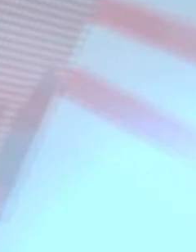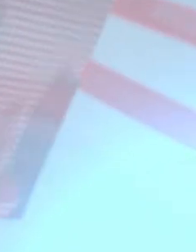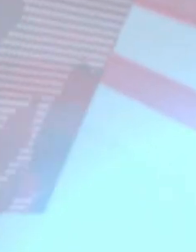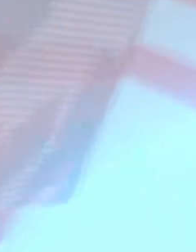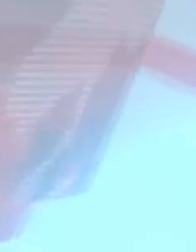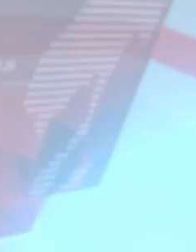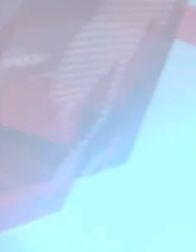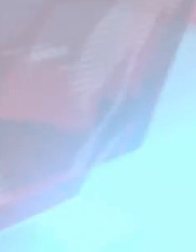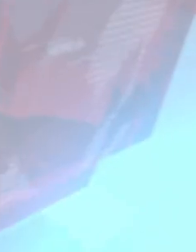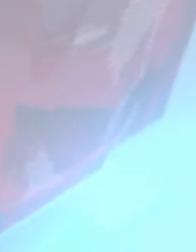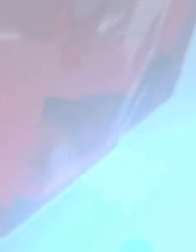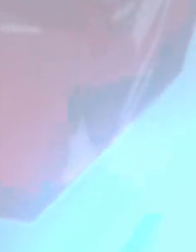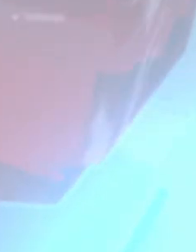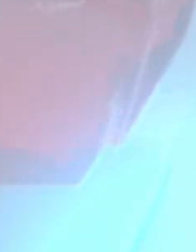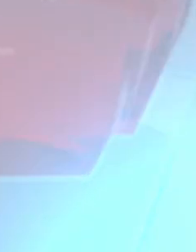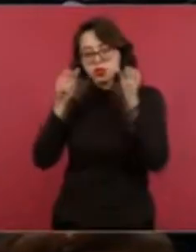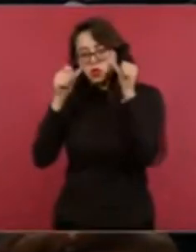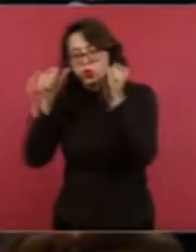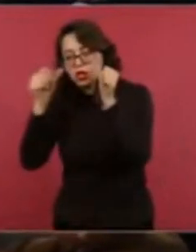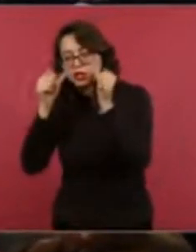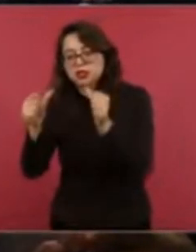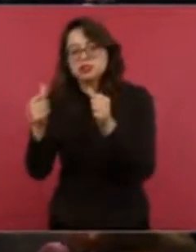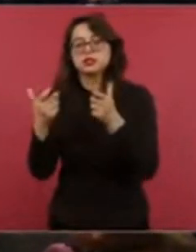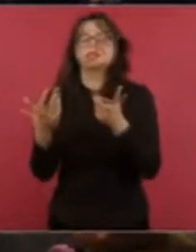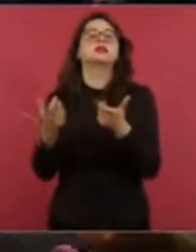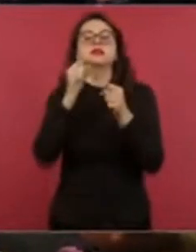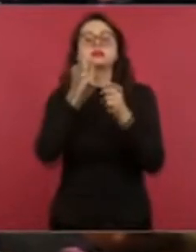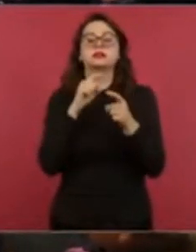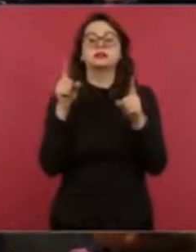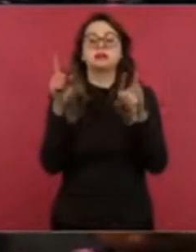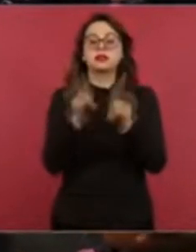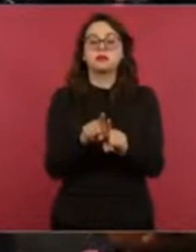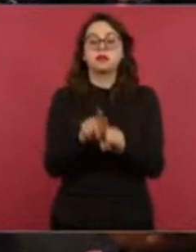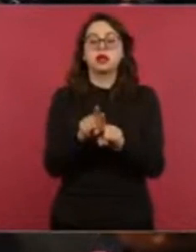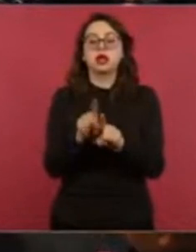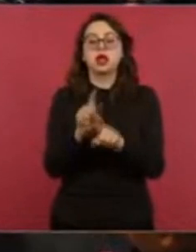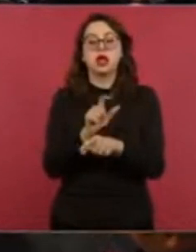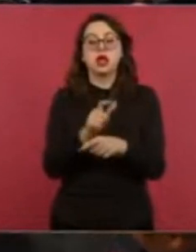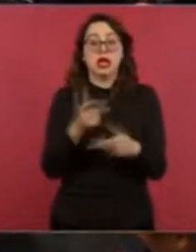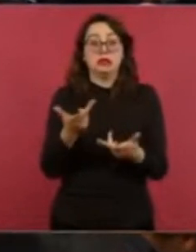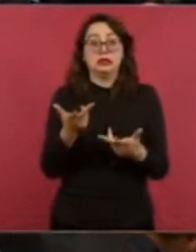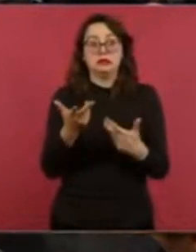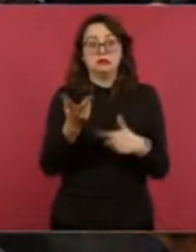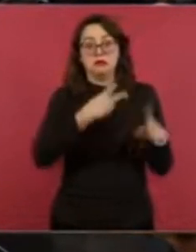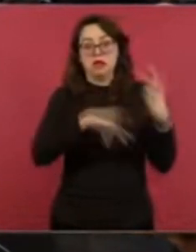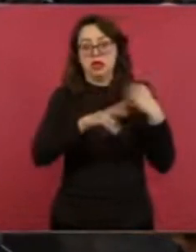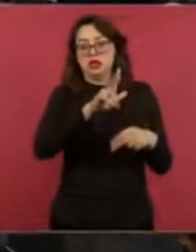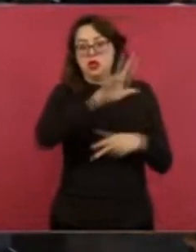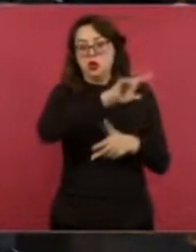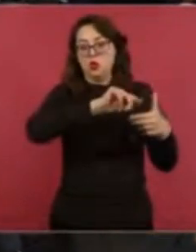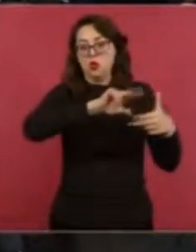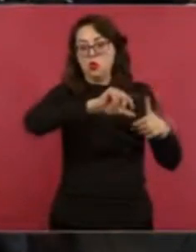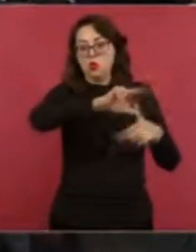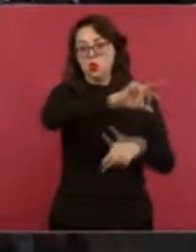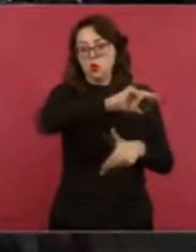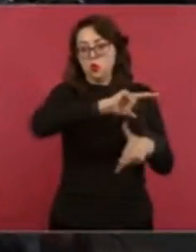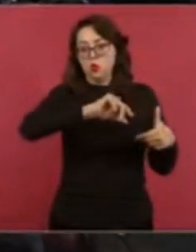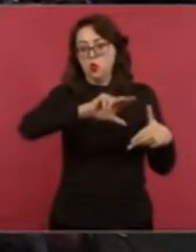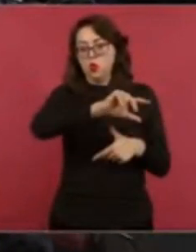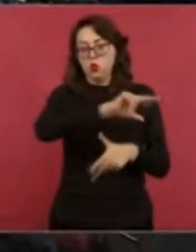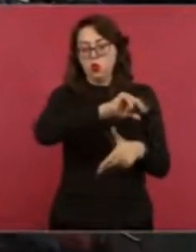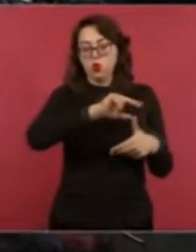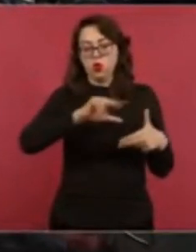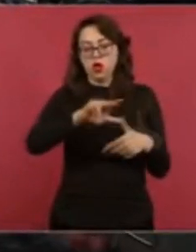ha enviado ayuda para las personas afectadas. Durante la conferencia matutina, el jefe del Ejecutivo Nacional dio a conocer que este